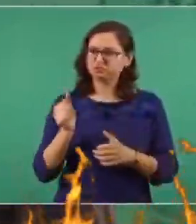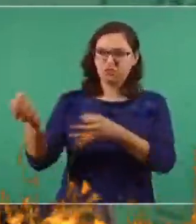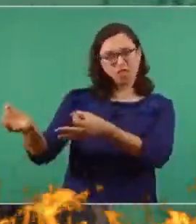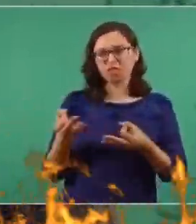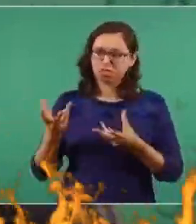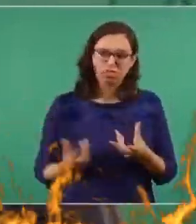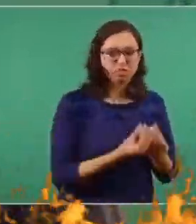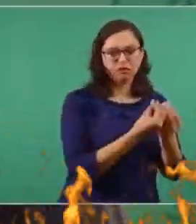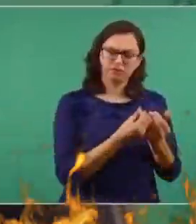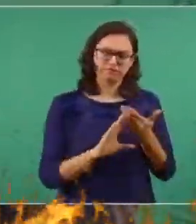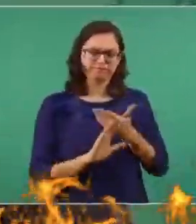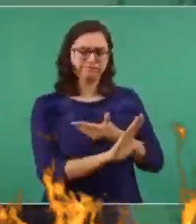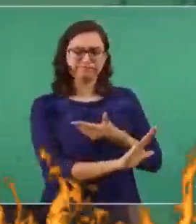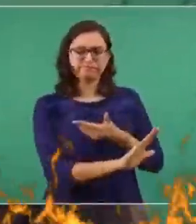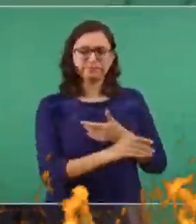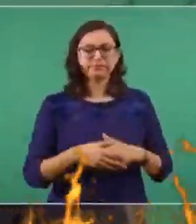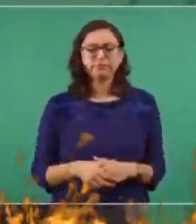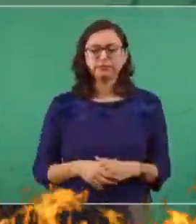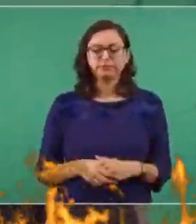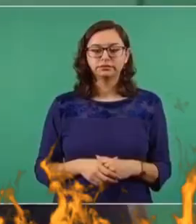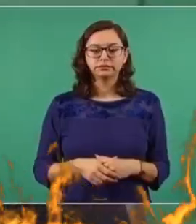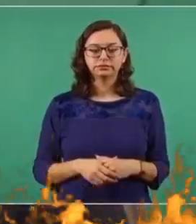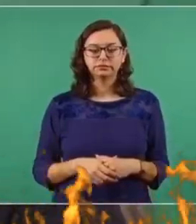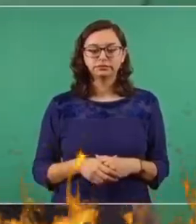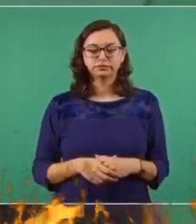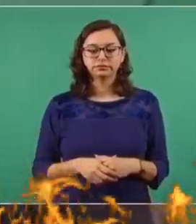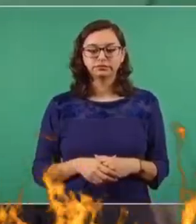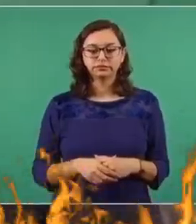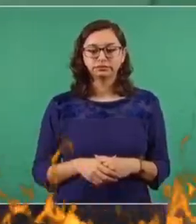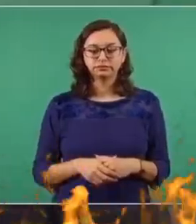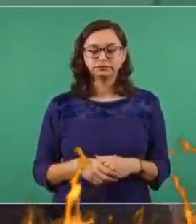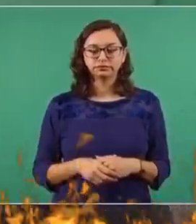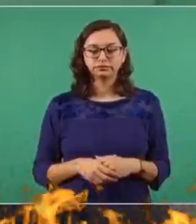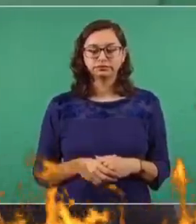a trabajar como halcones.